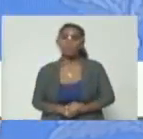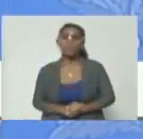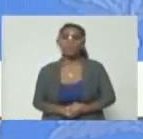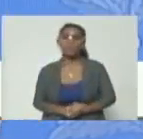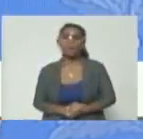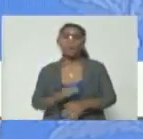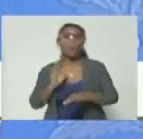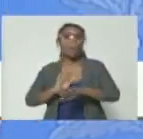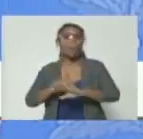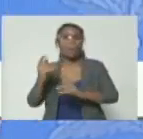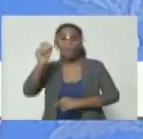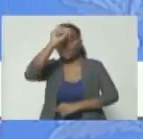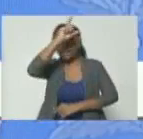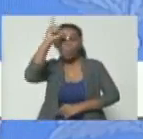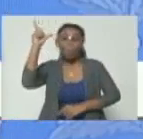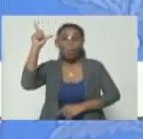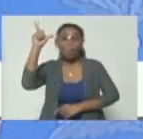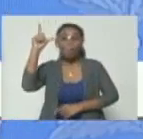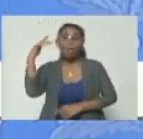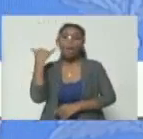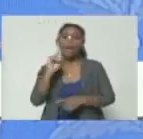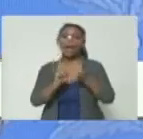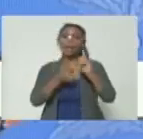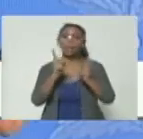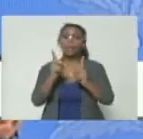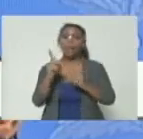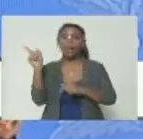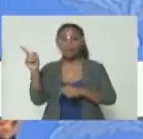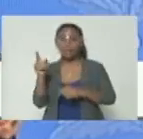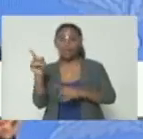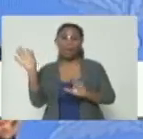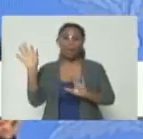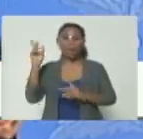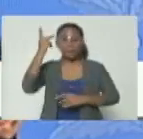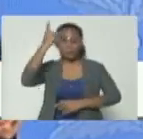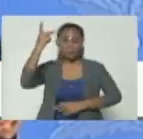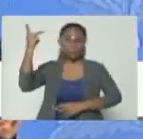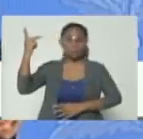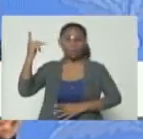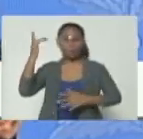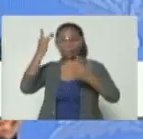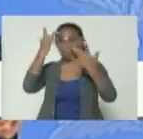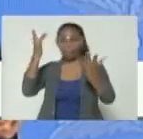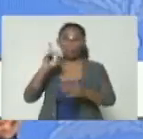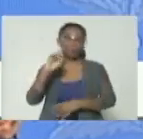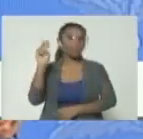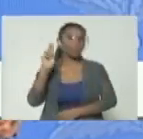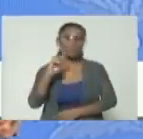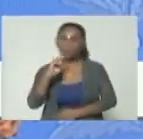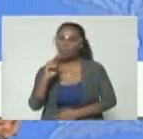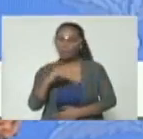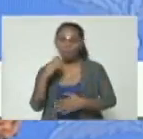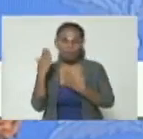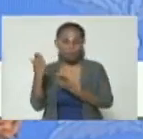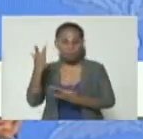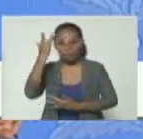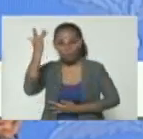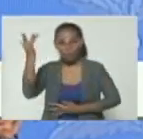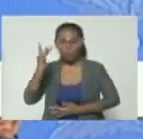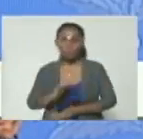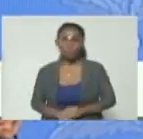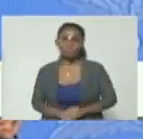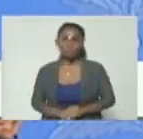porque Leopoldo López hay gente que cree que es que los psicópatas son gente muy inteligente casi nunca lo son más bien